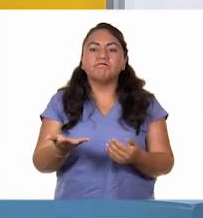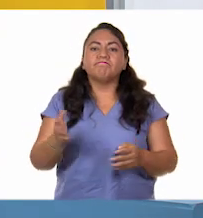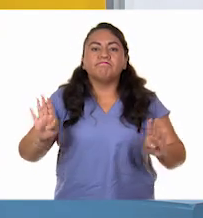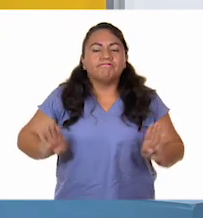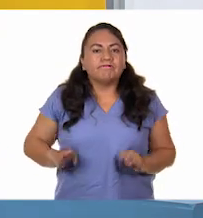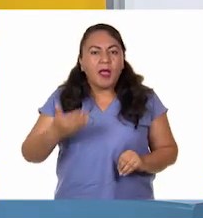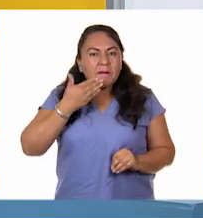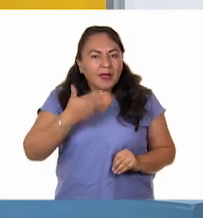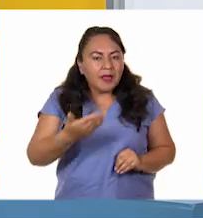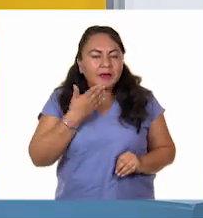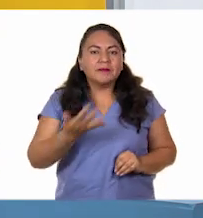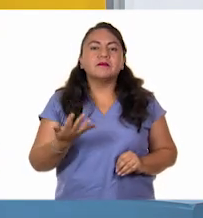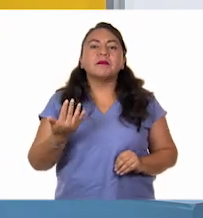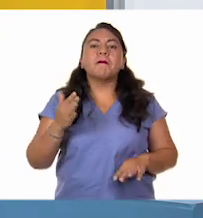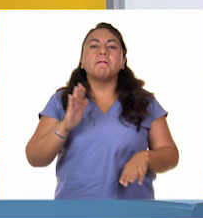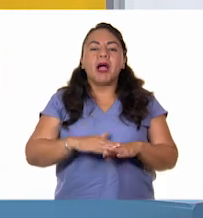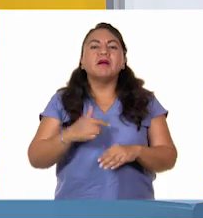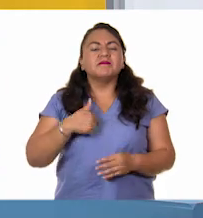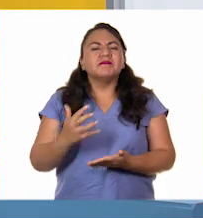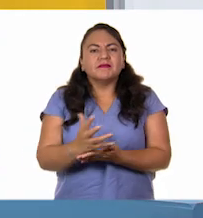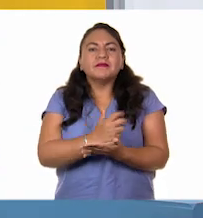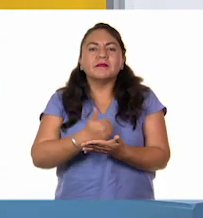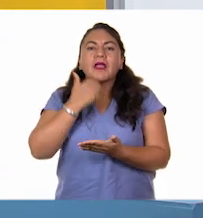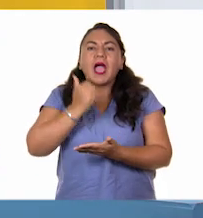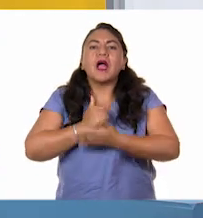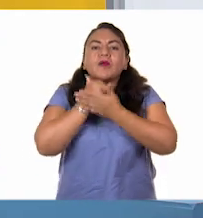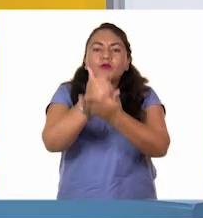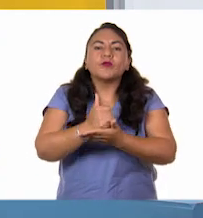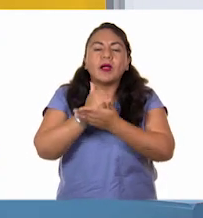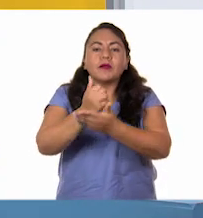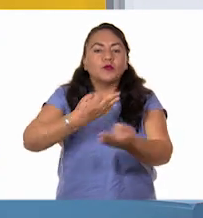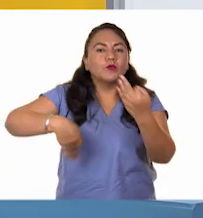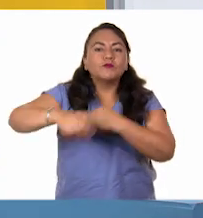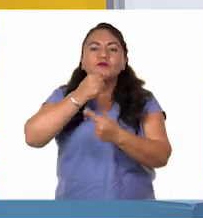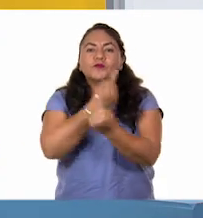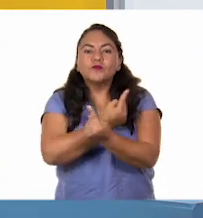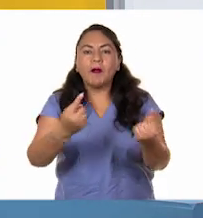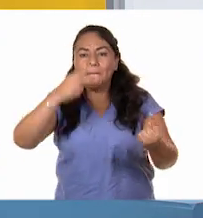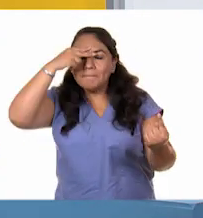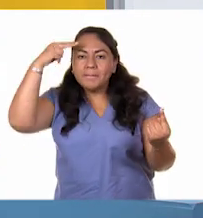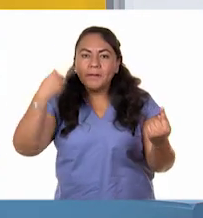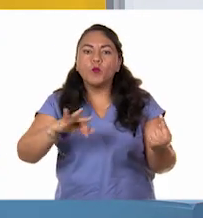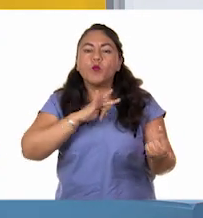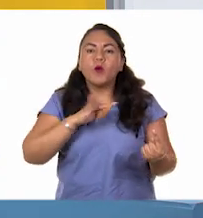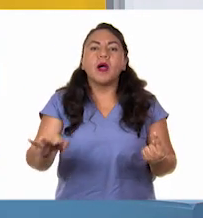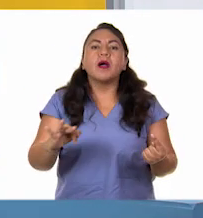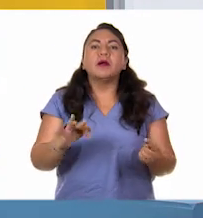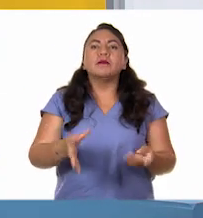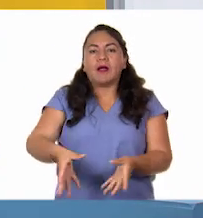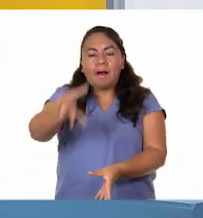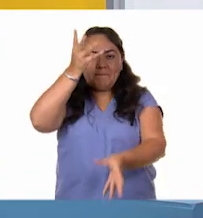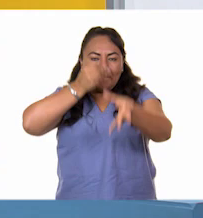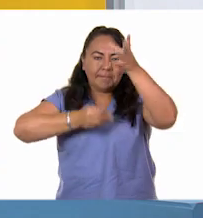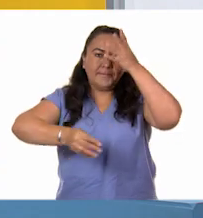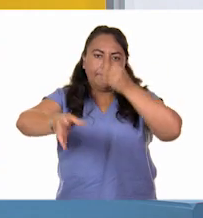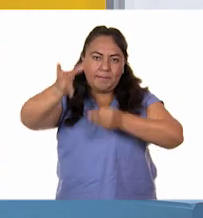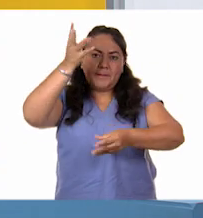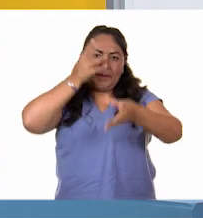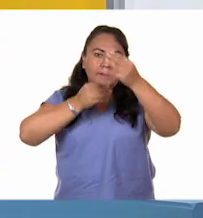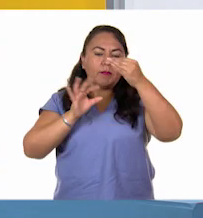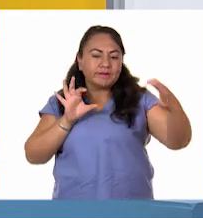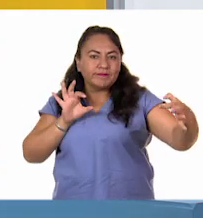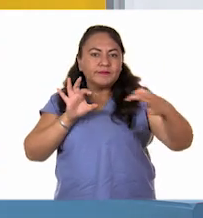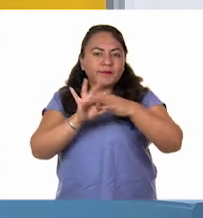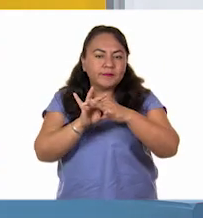actitud, sobre todo deseo de ayudar a que la niñez mexicana contara con un espacio de aprendizaje, un